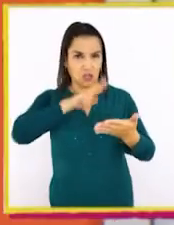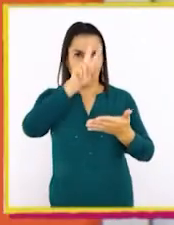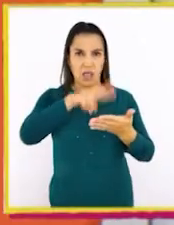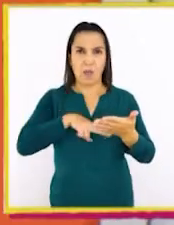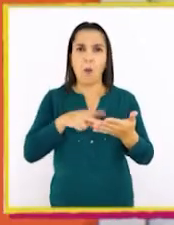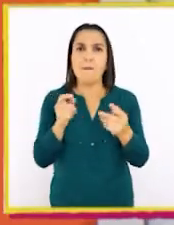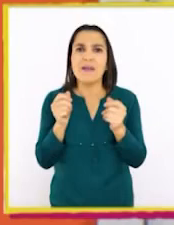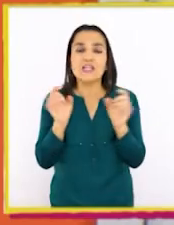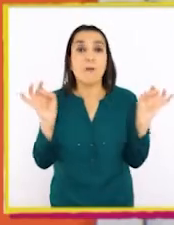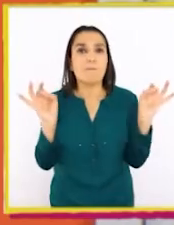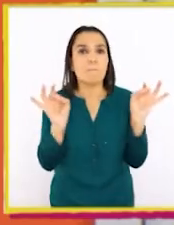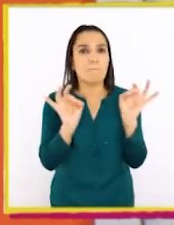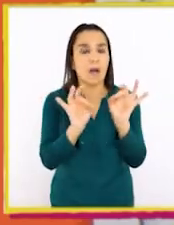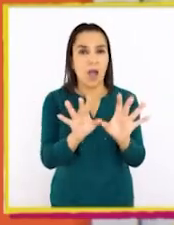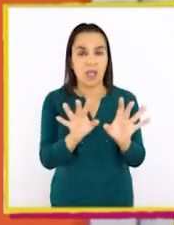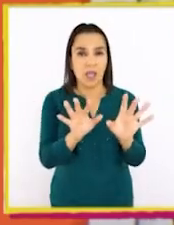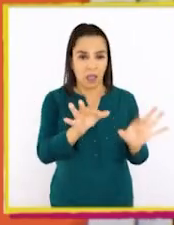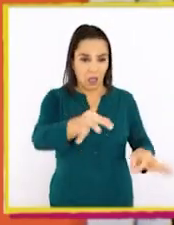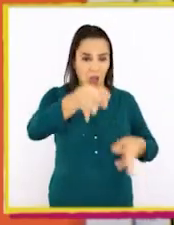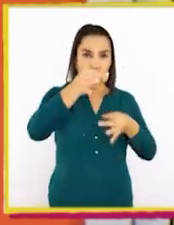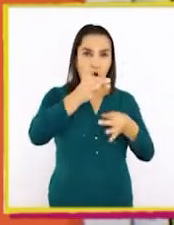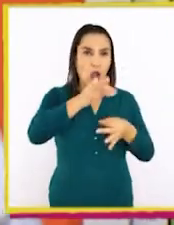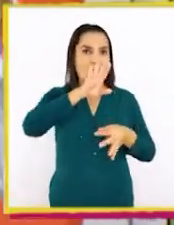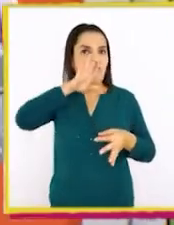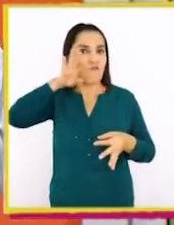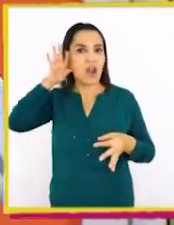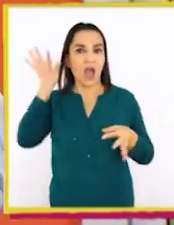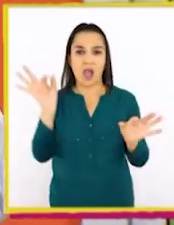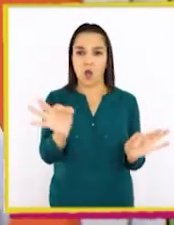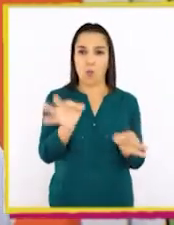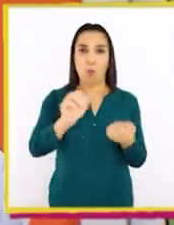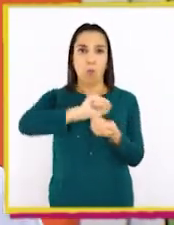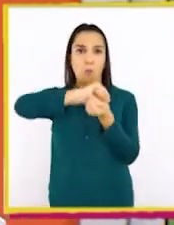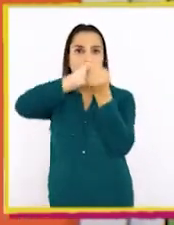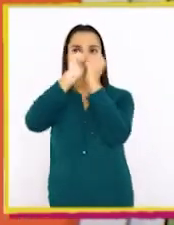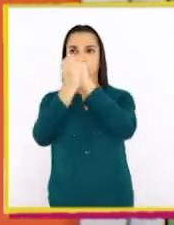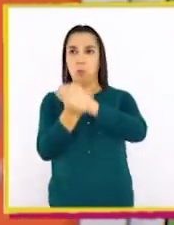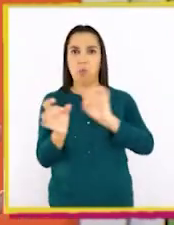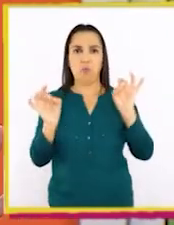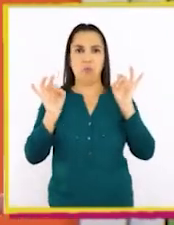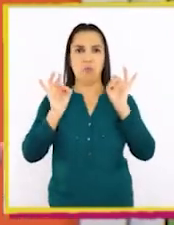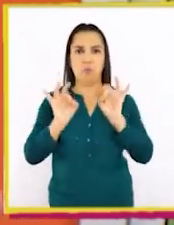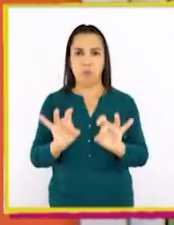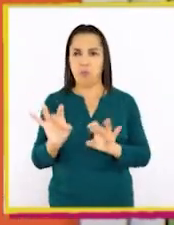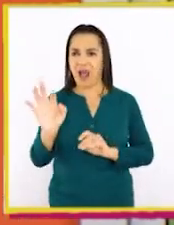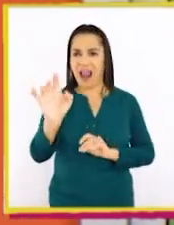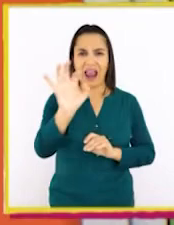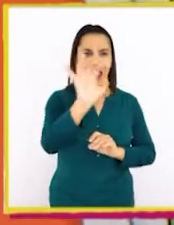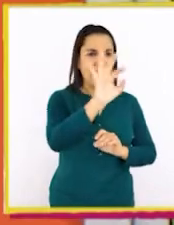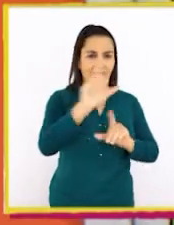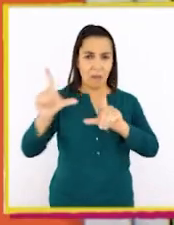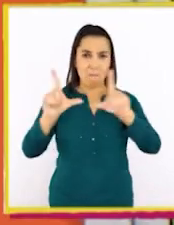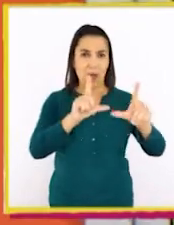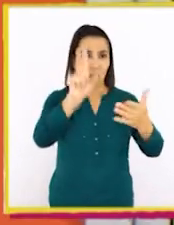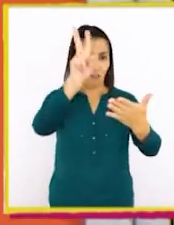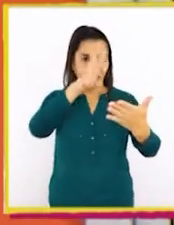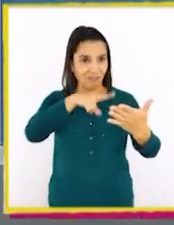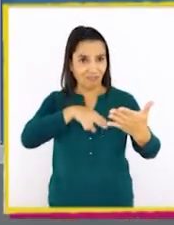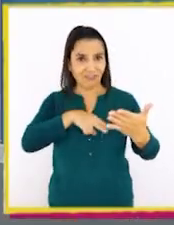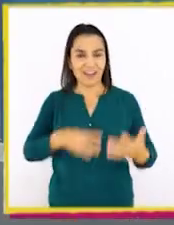magia. Hay una hoja en blanco y ¡abracadabra! Se llena de letras e imágenes.